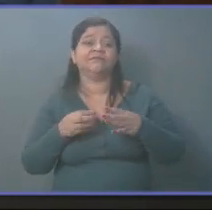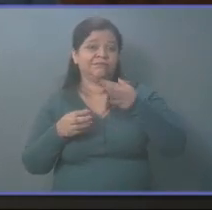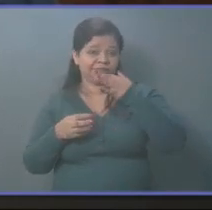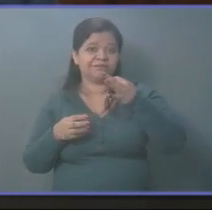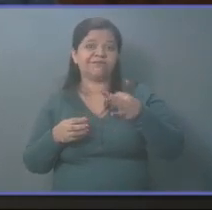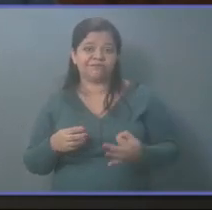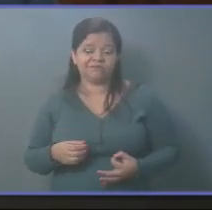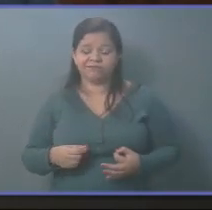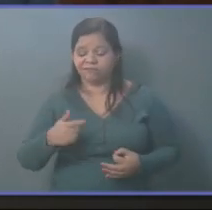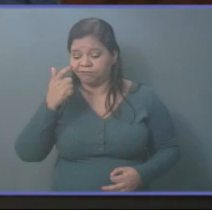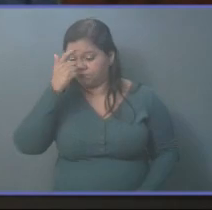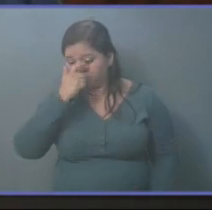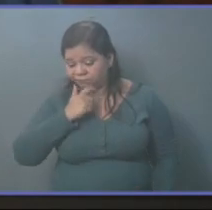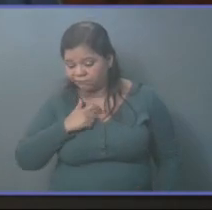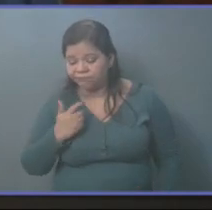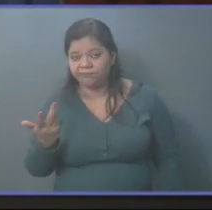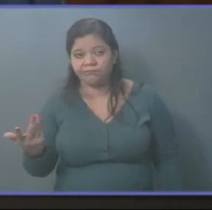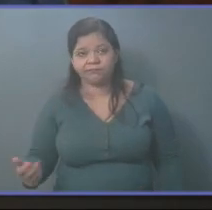lamenta.